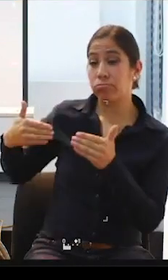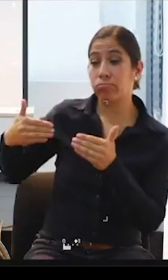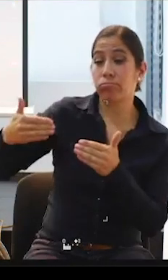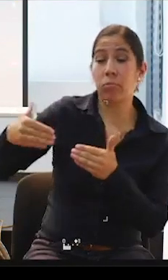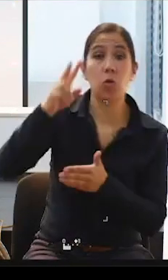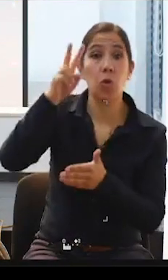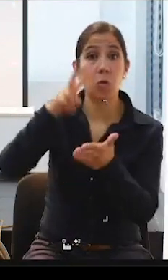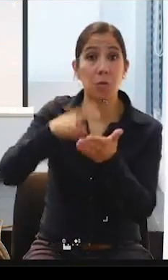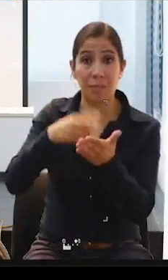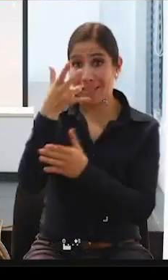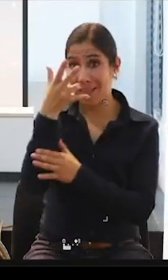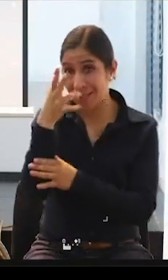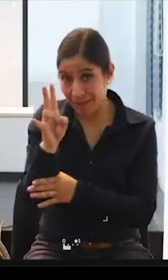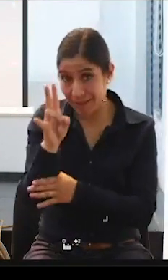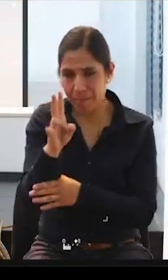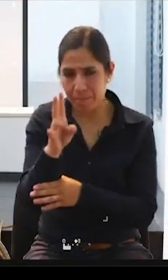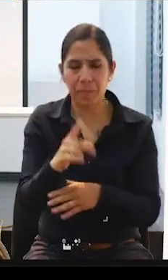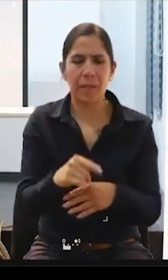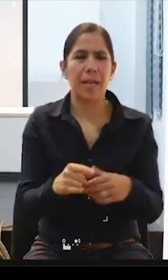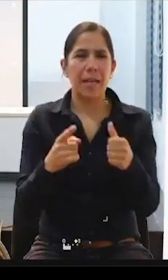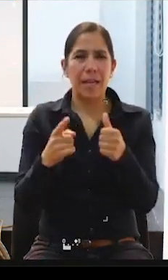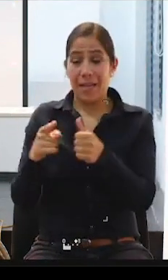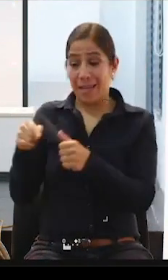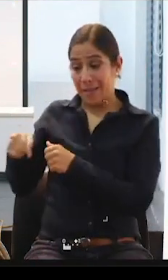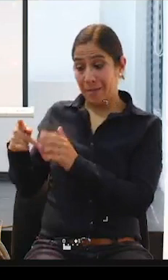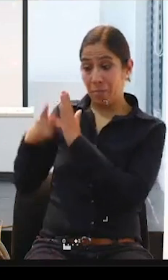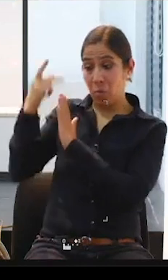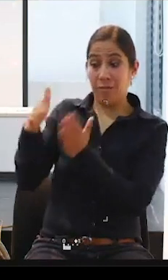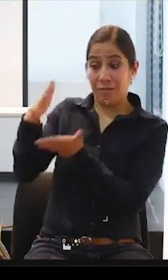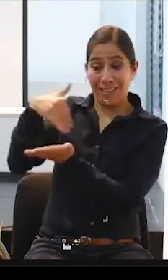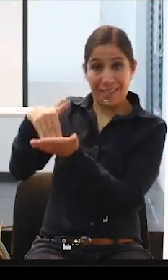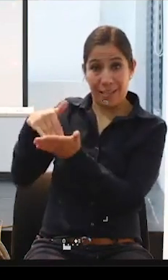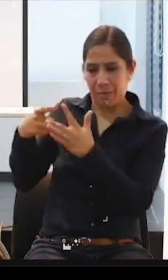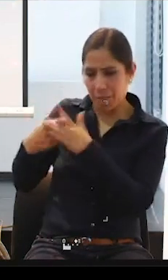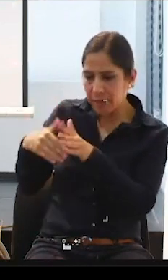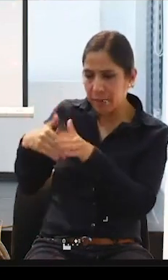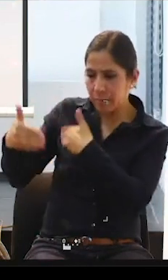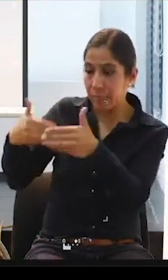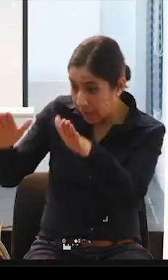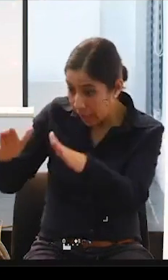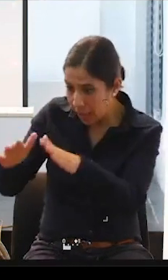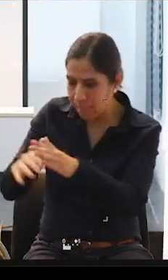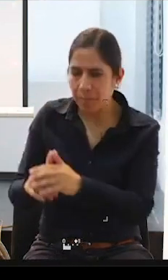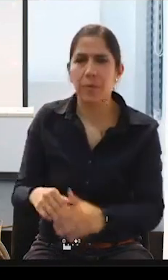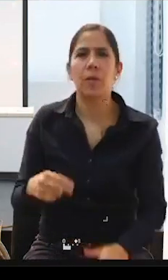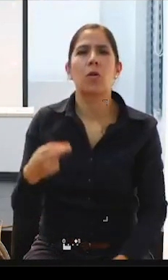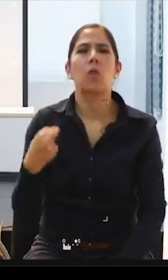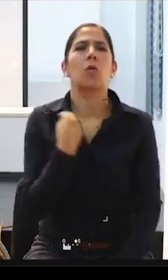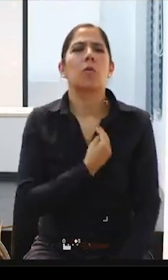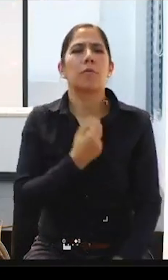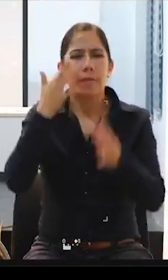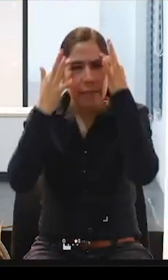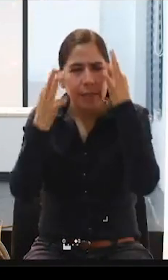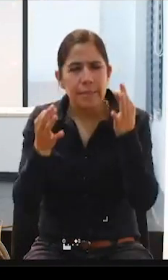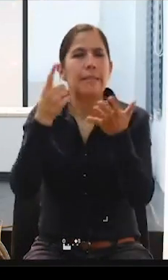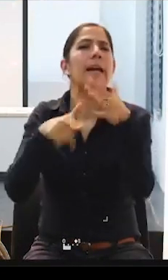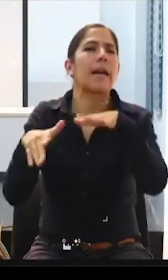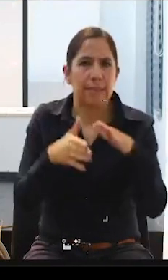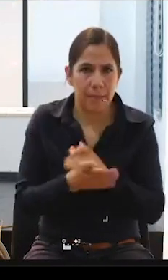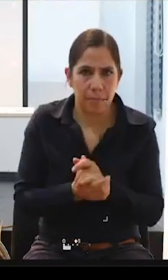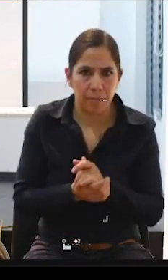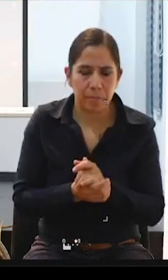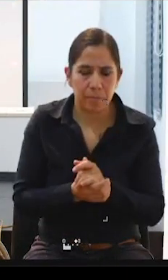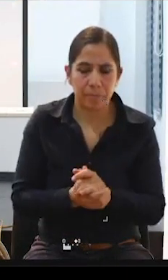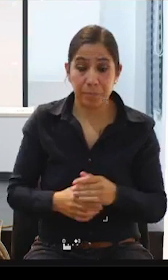la primera fase del proyecto Morfo, nosotros decidimos hacer lo que llamamos TRAI, que era un recorrido en sillas de ruedas